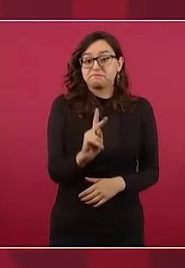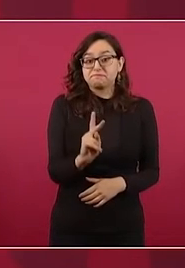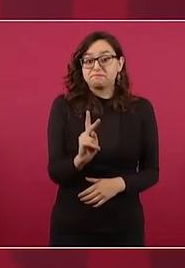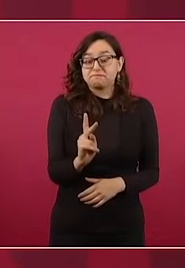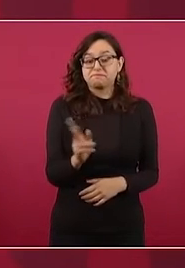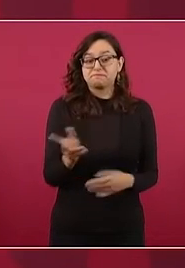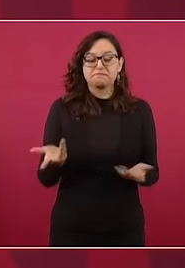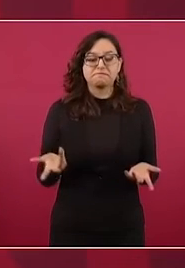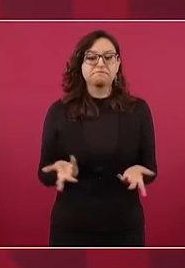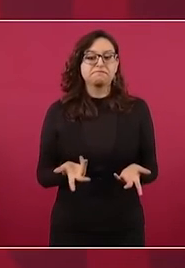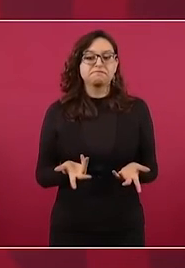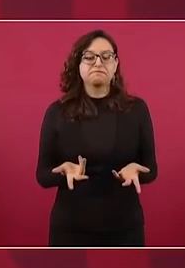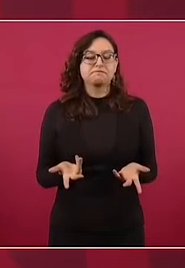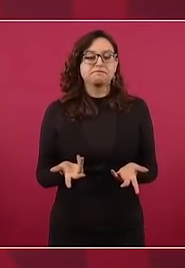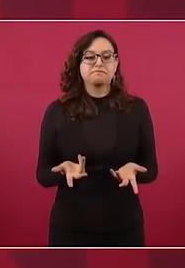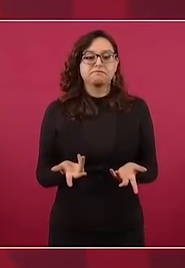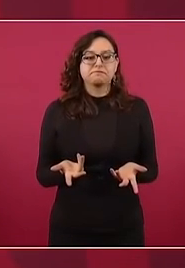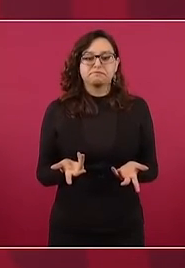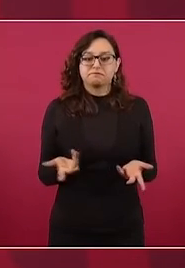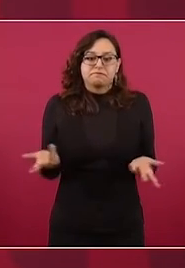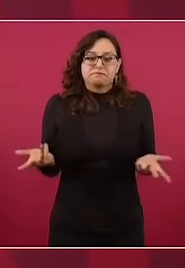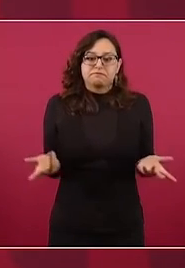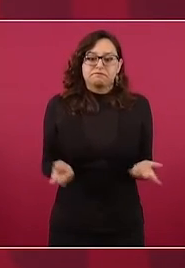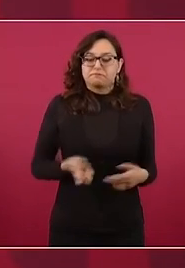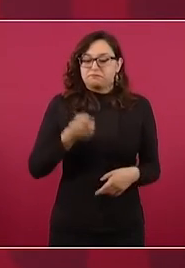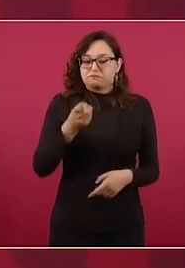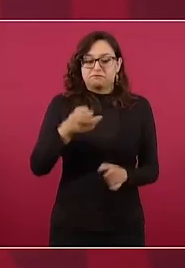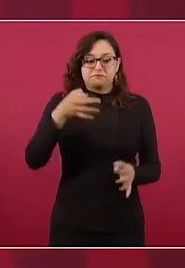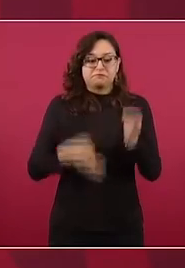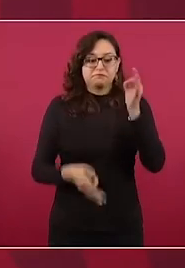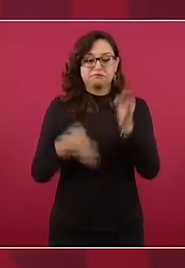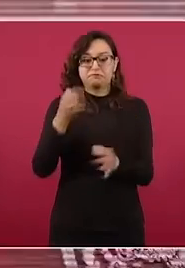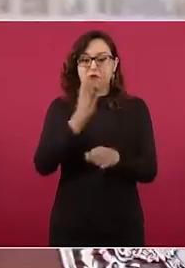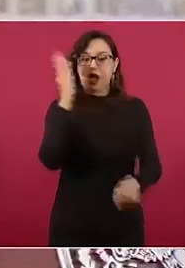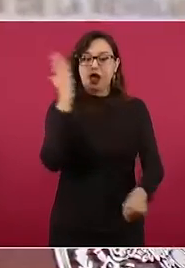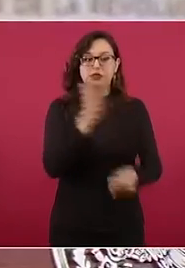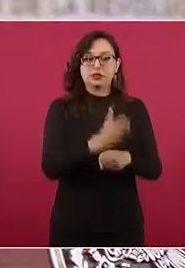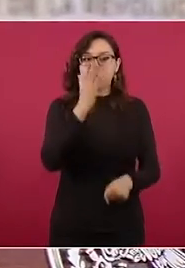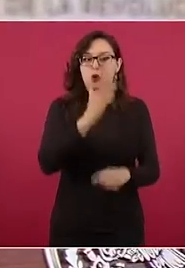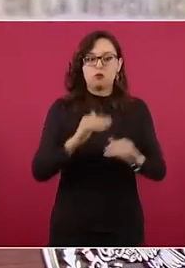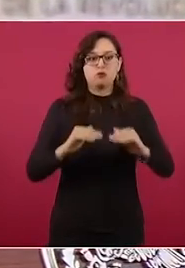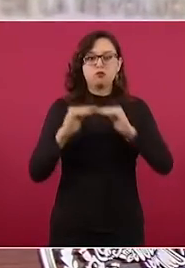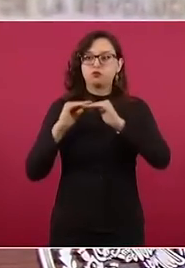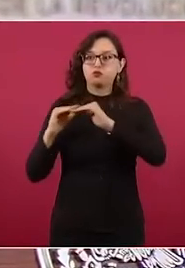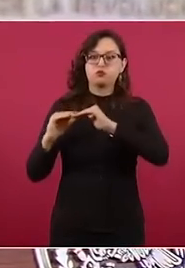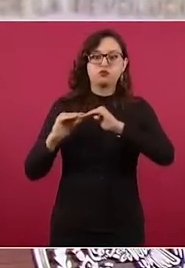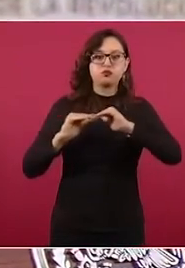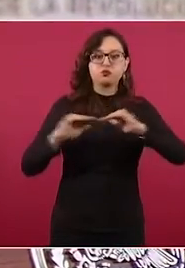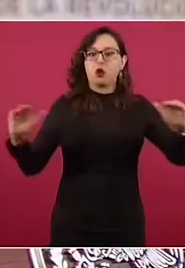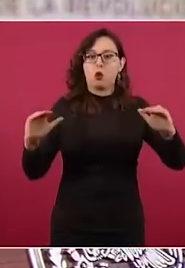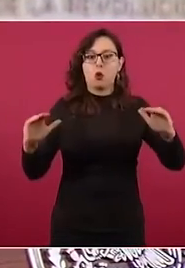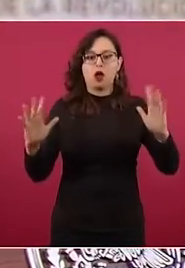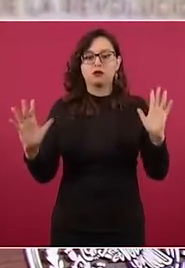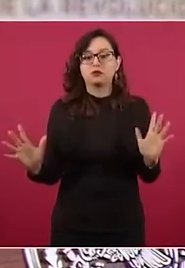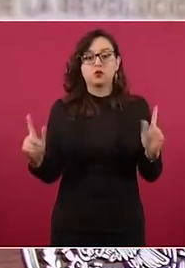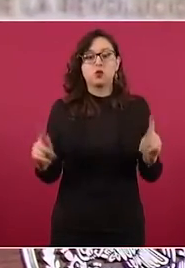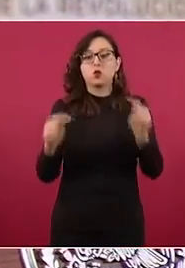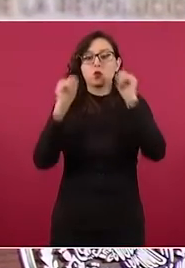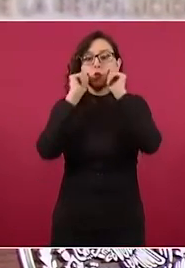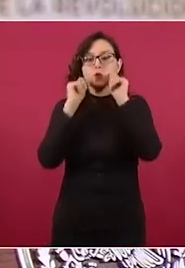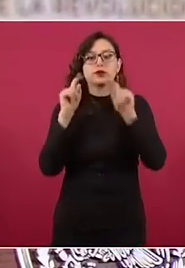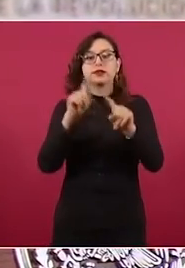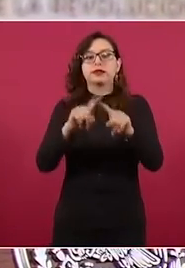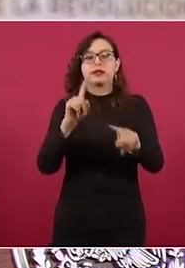impunidad para nadie, ni para mis hijos, ni para